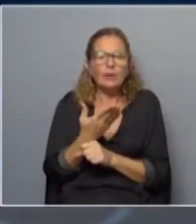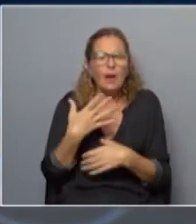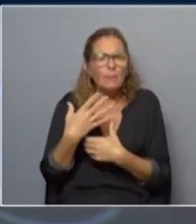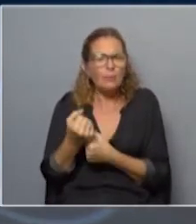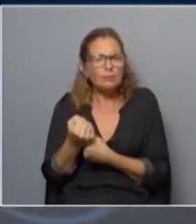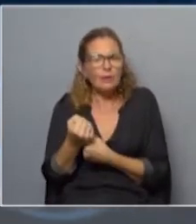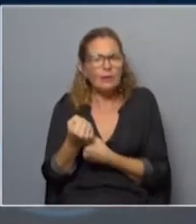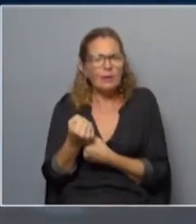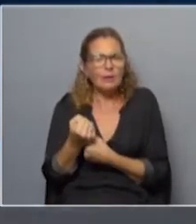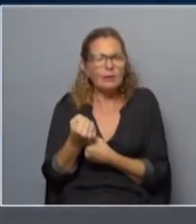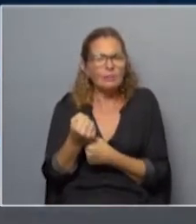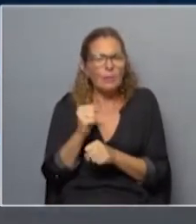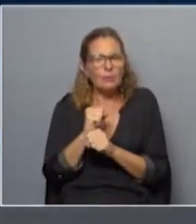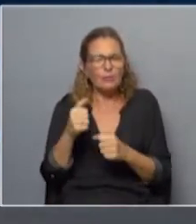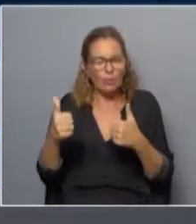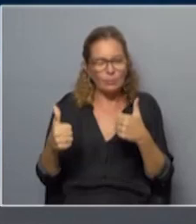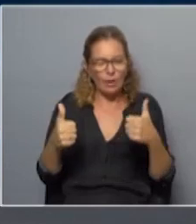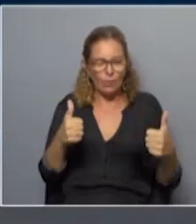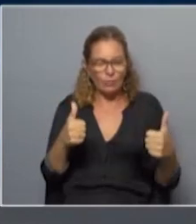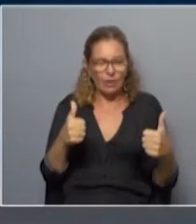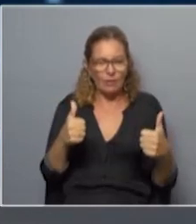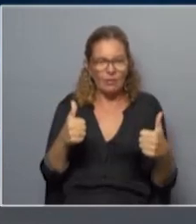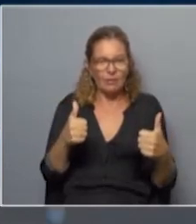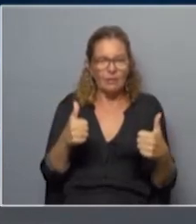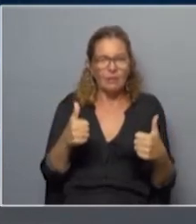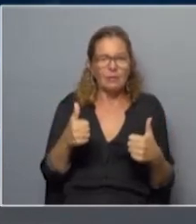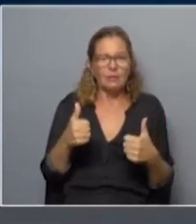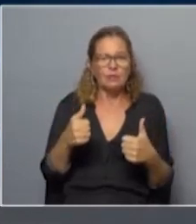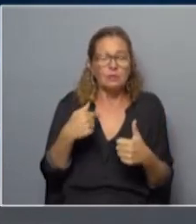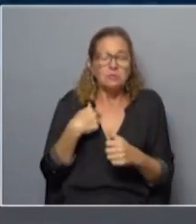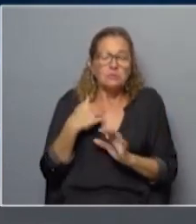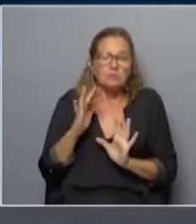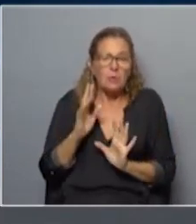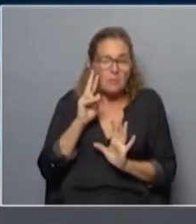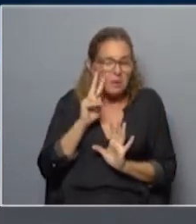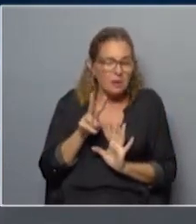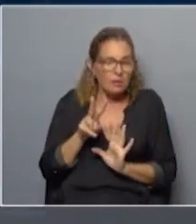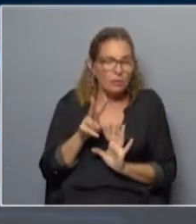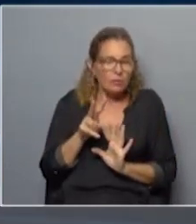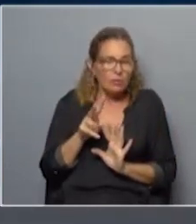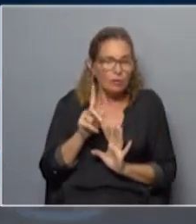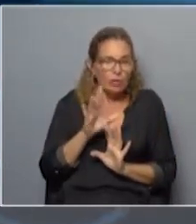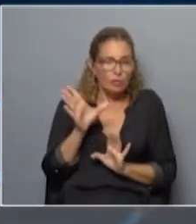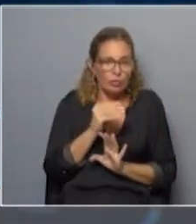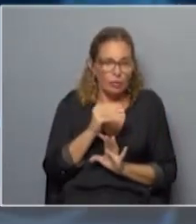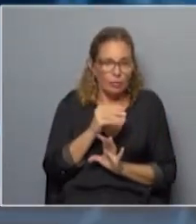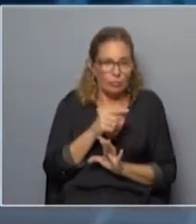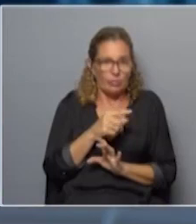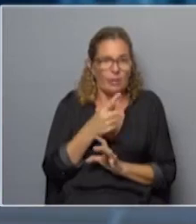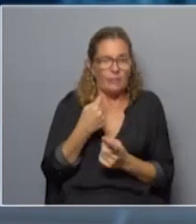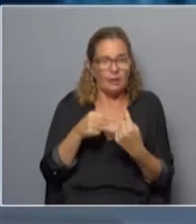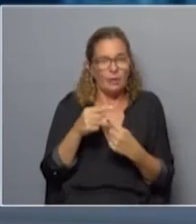una posición y qué es lo que sustenta otra posición. Yo miro, no todos, pero en buena medida,